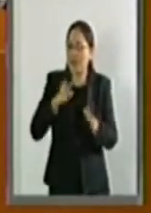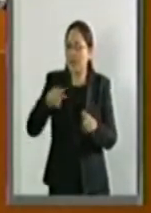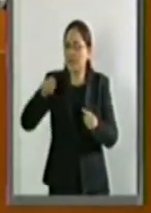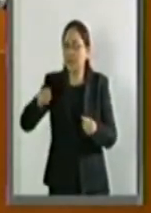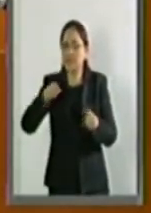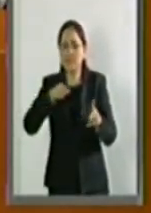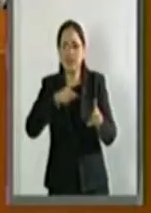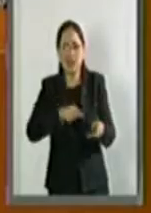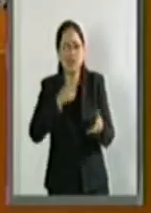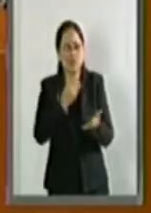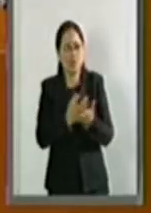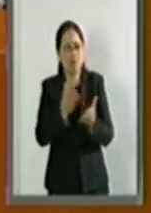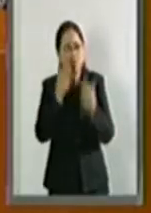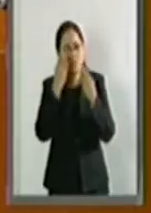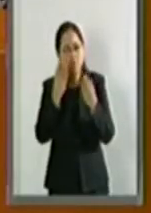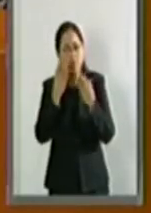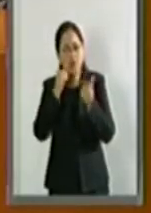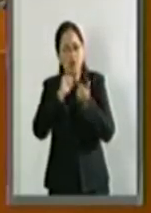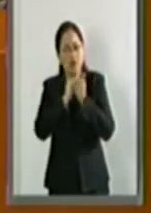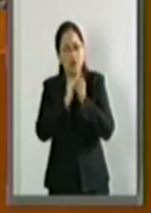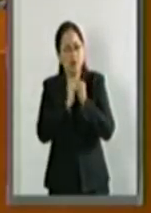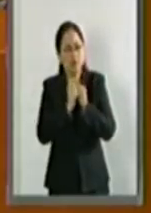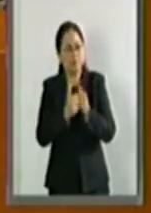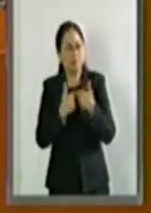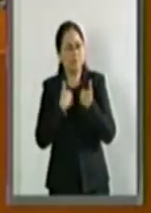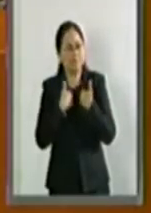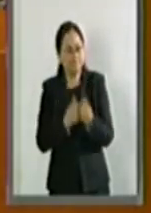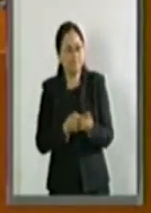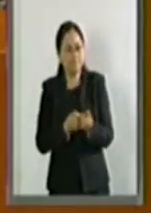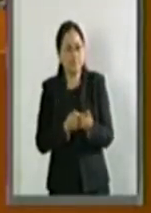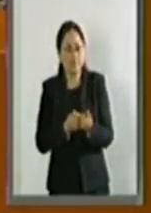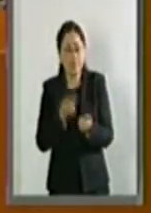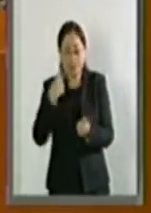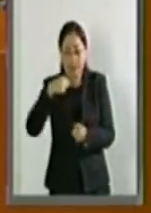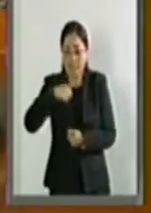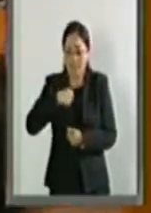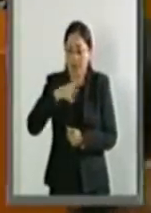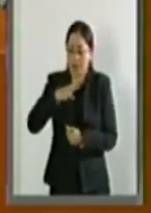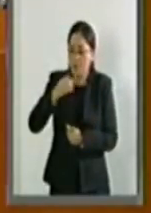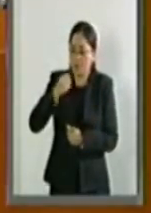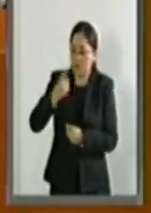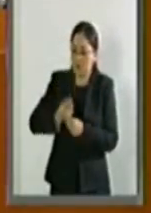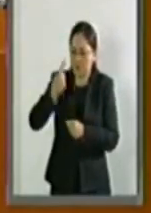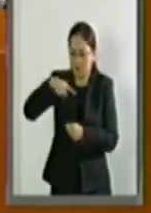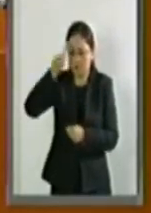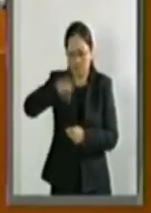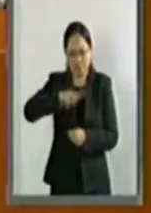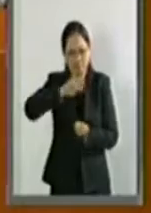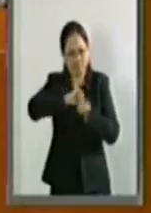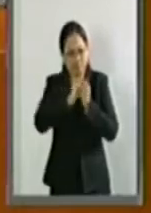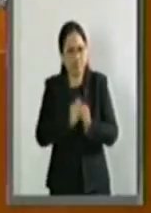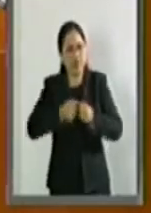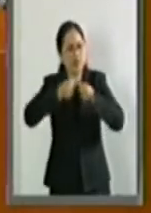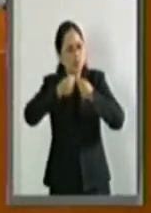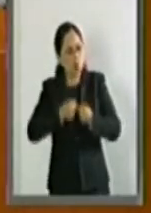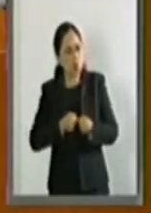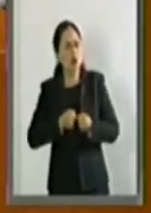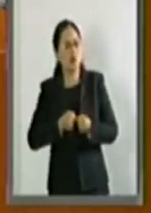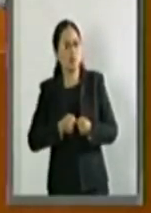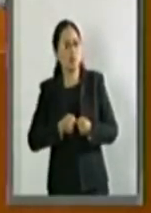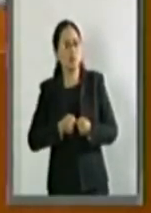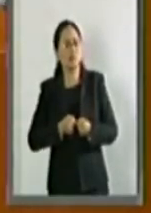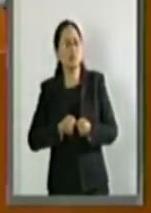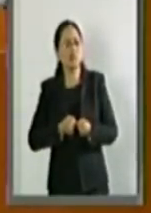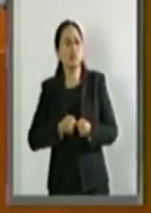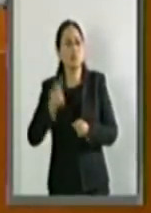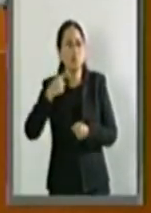formando y que a mí me han dado la oportunidad de un pleno convencimiento de que luchar